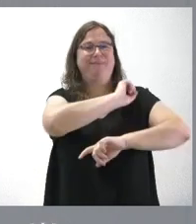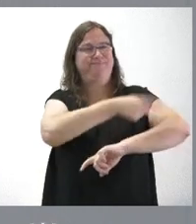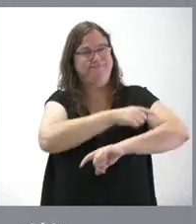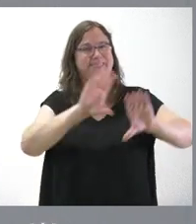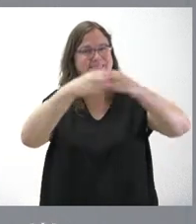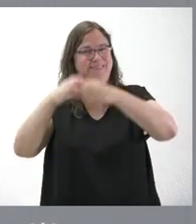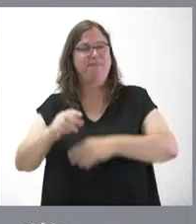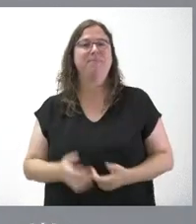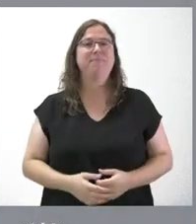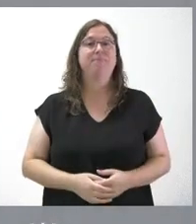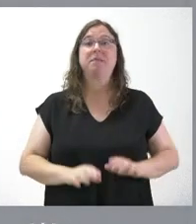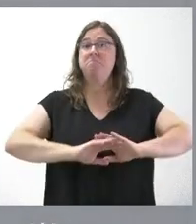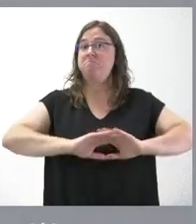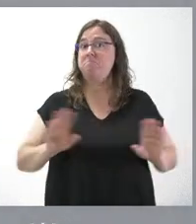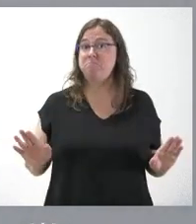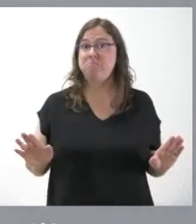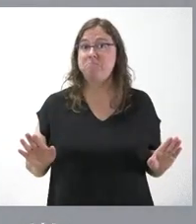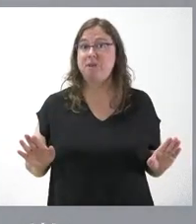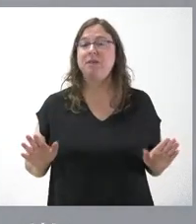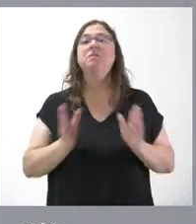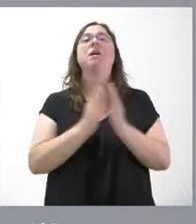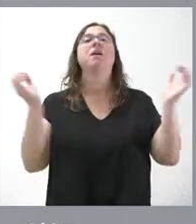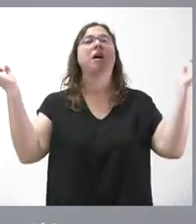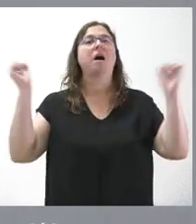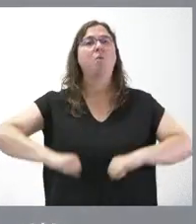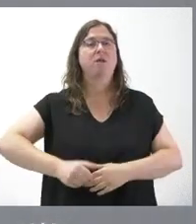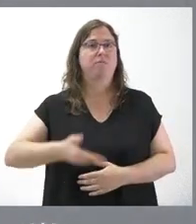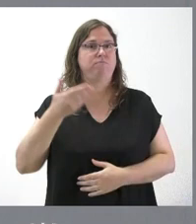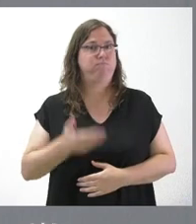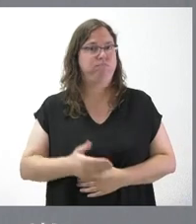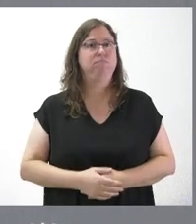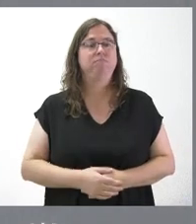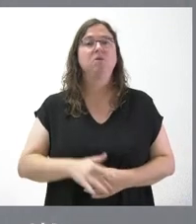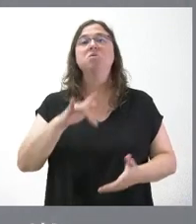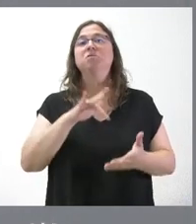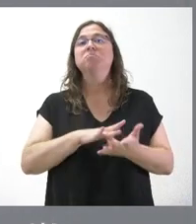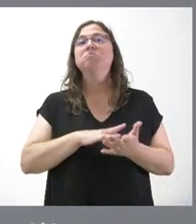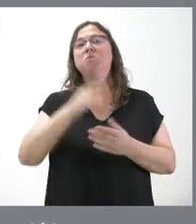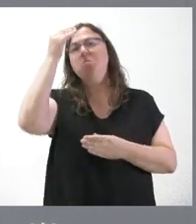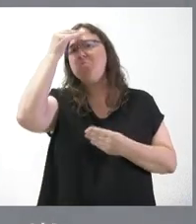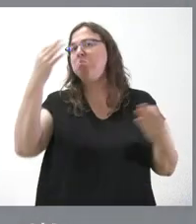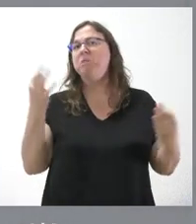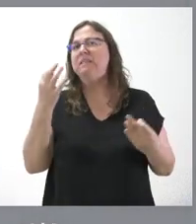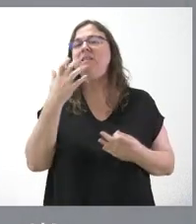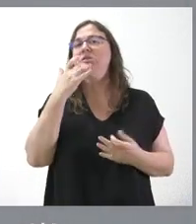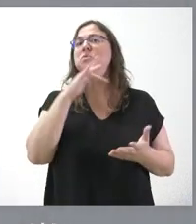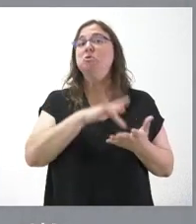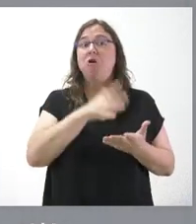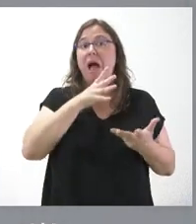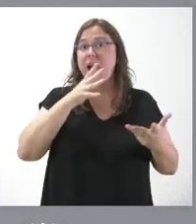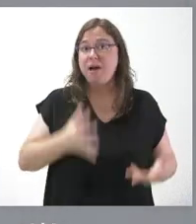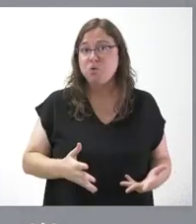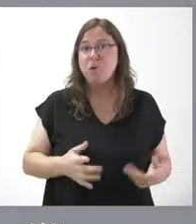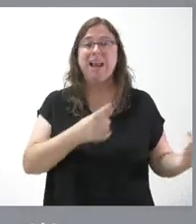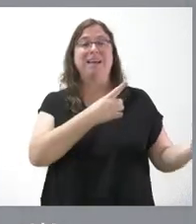señalado. Y, sin más, estos son los acuerdos fundamentales, donde no solamente se trata de pensar en el momento presente en las